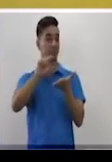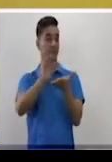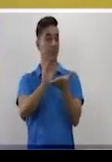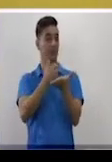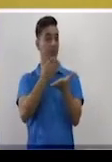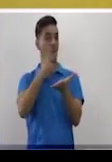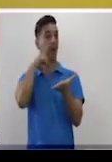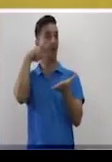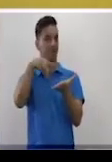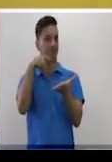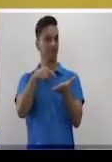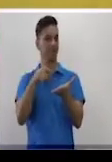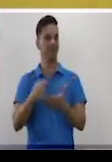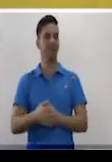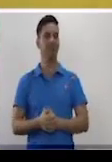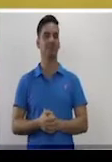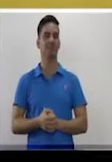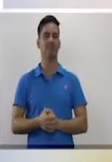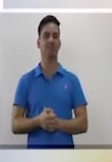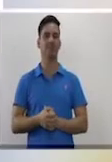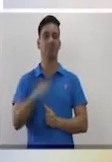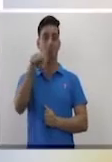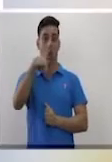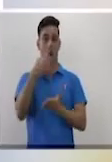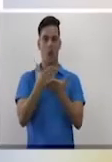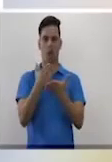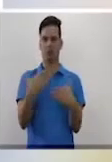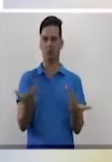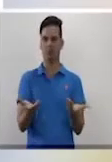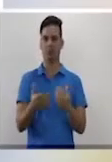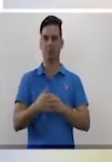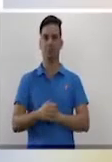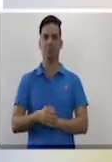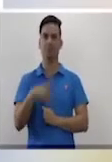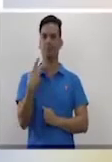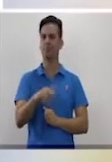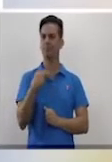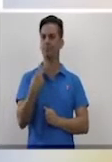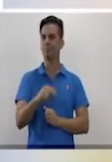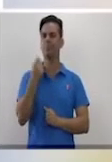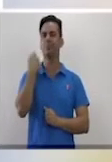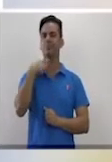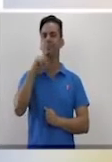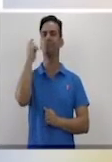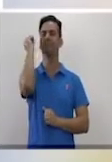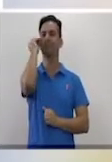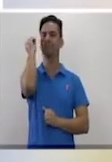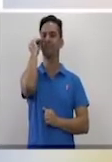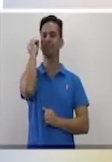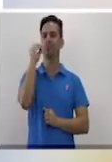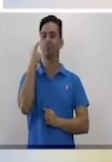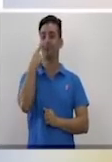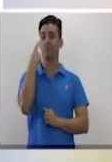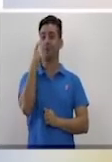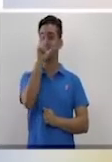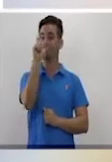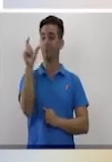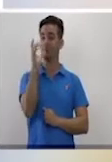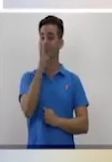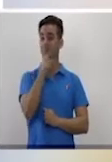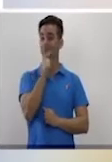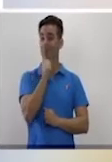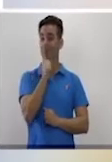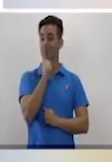comencemos con el tema de hoy. Ejercito y aprendo. Miren qué frase más bella